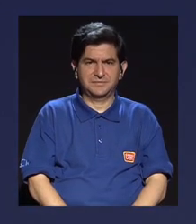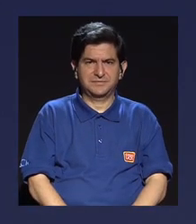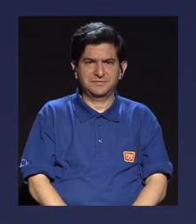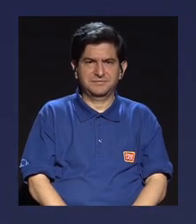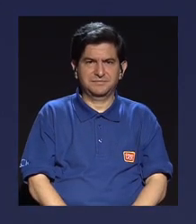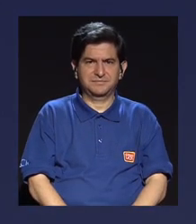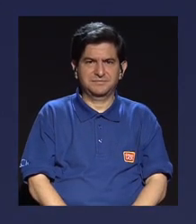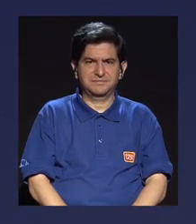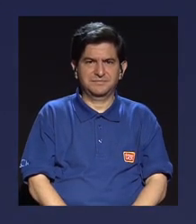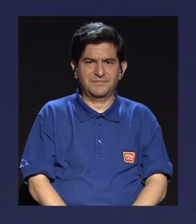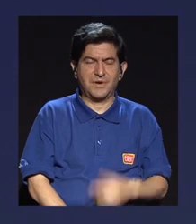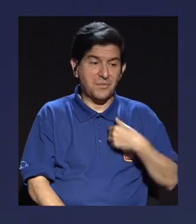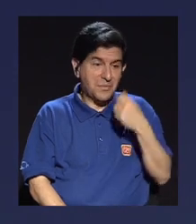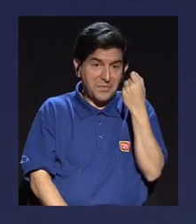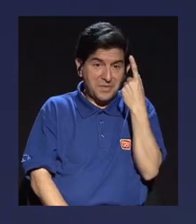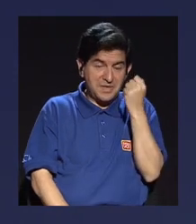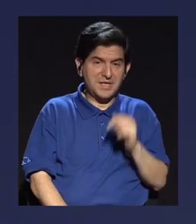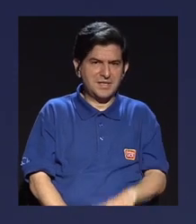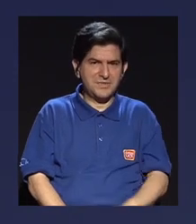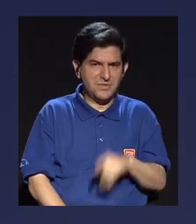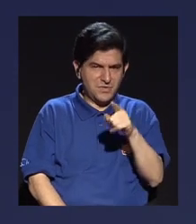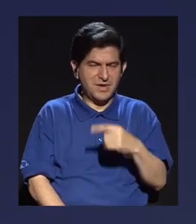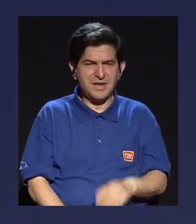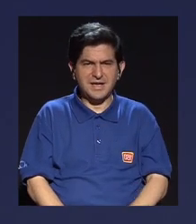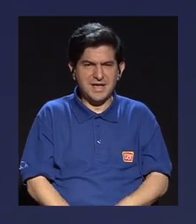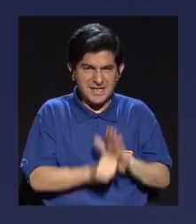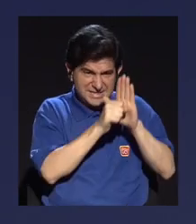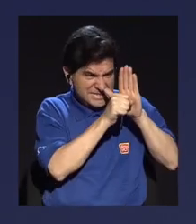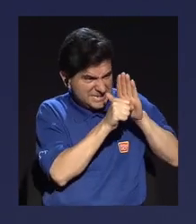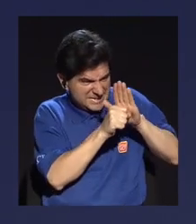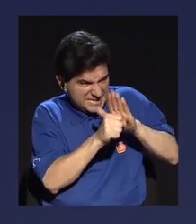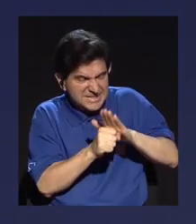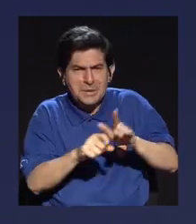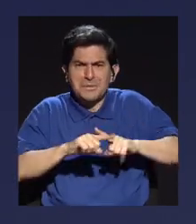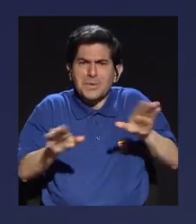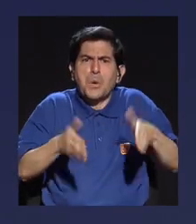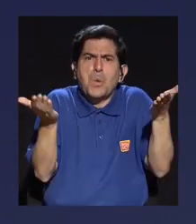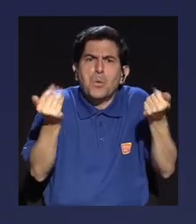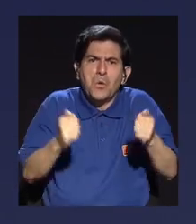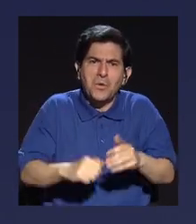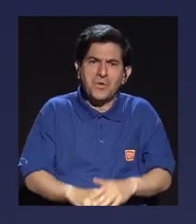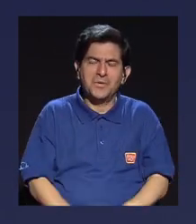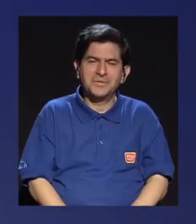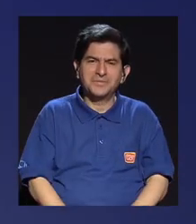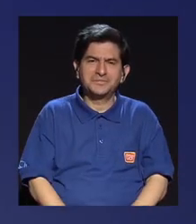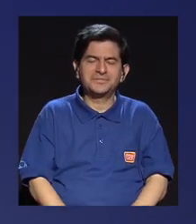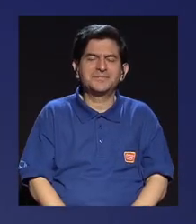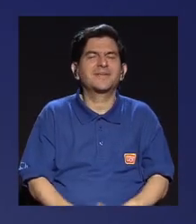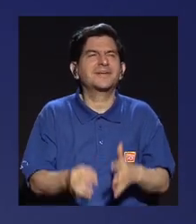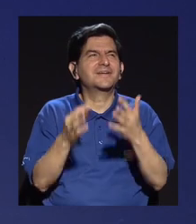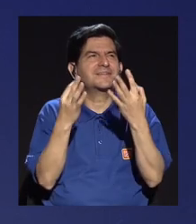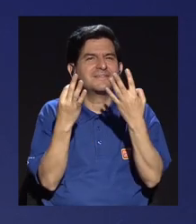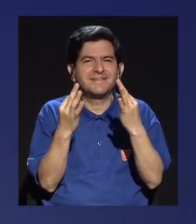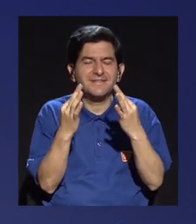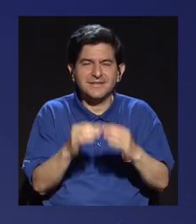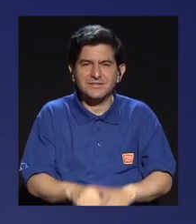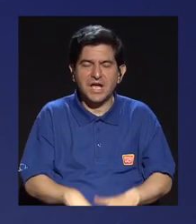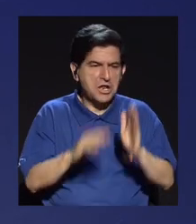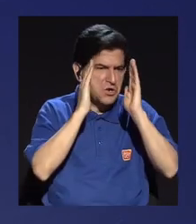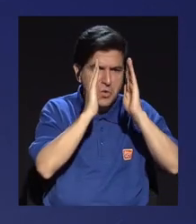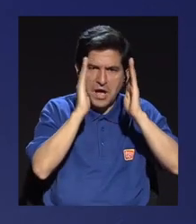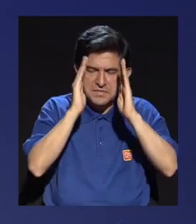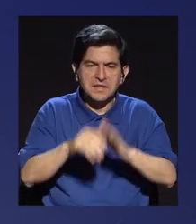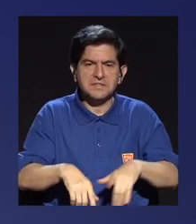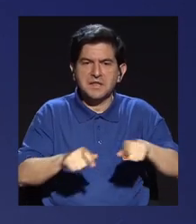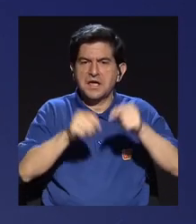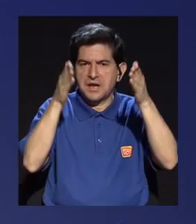Uno lo entiende como que lo están apretando, que lo están estrujando. ¿Cómo lo estrujan a uno? ¿Dejan que los periodistas no le atienden los periodistas, no le